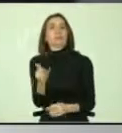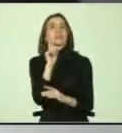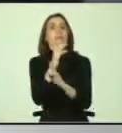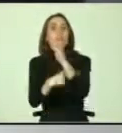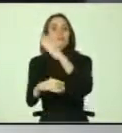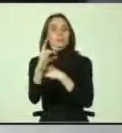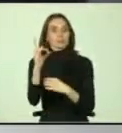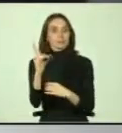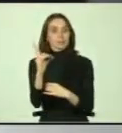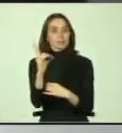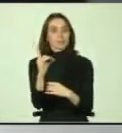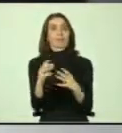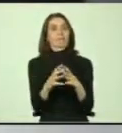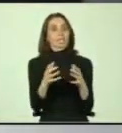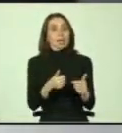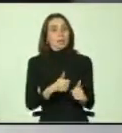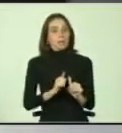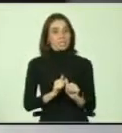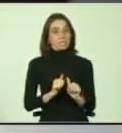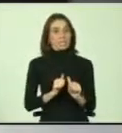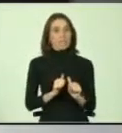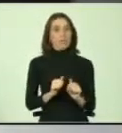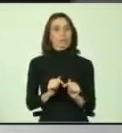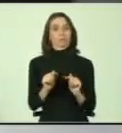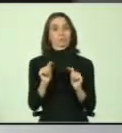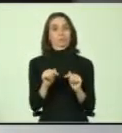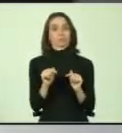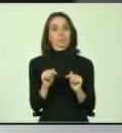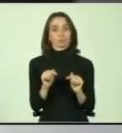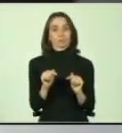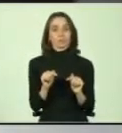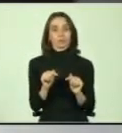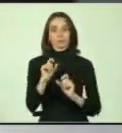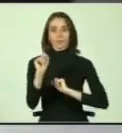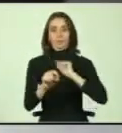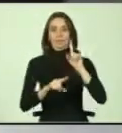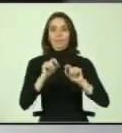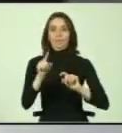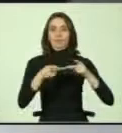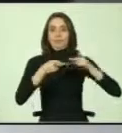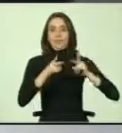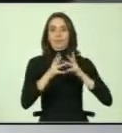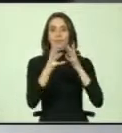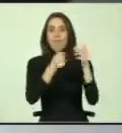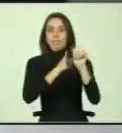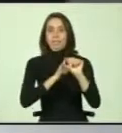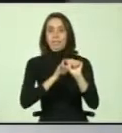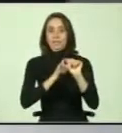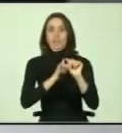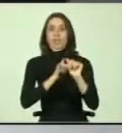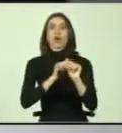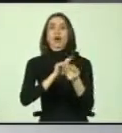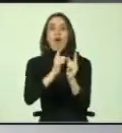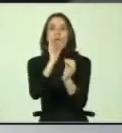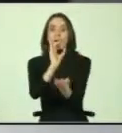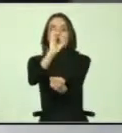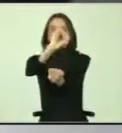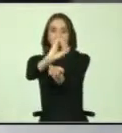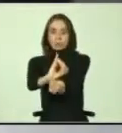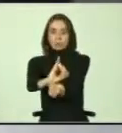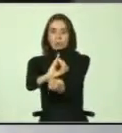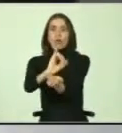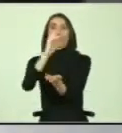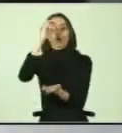El gran desafío para, bueno, en esta Defensoría de Derecho, el gran desafío es institucionalizarla, que se crie un programa,